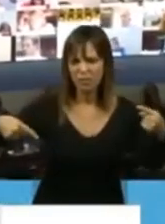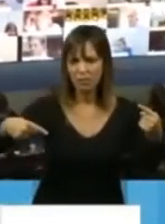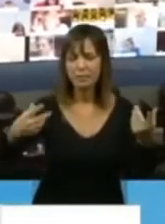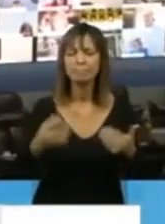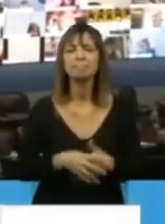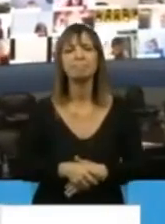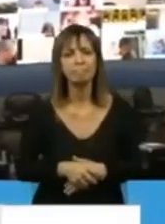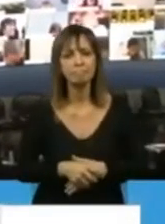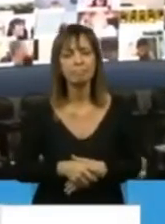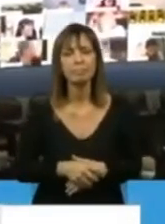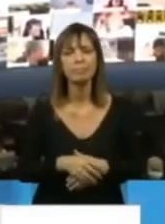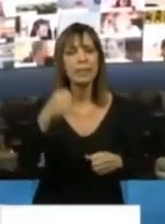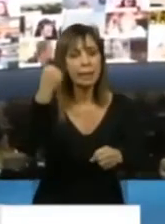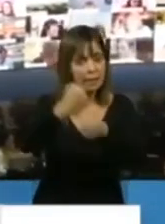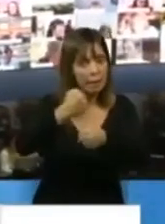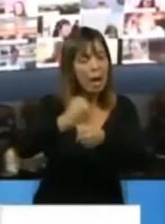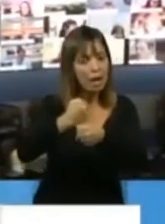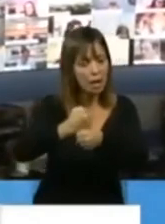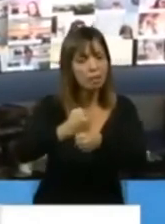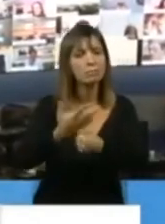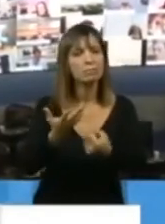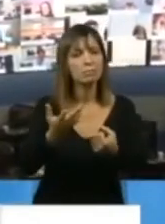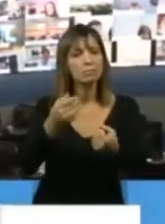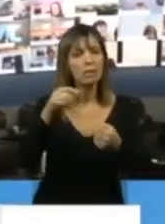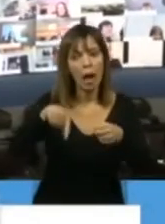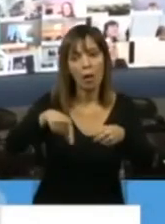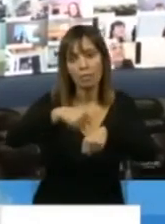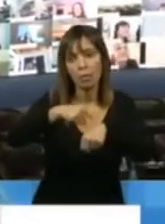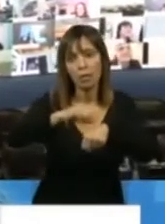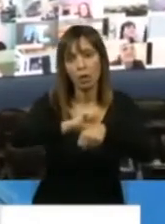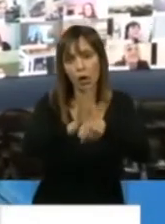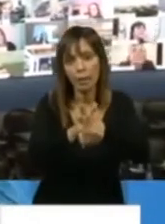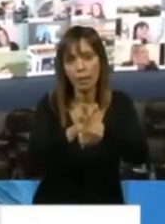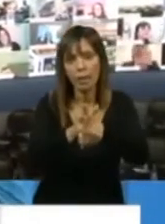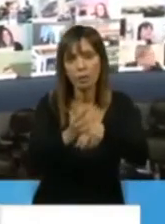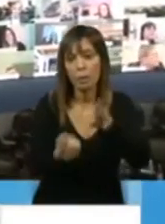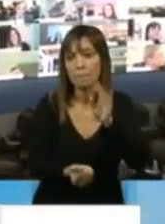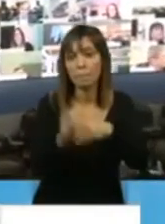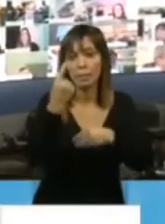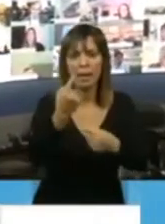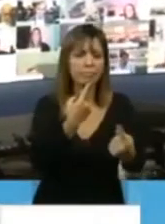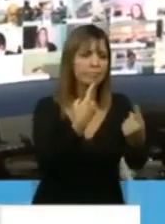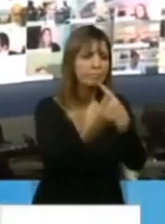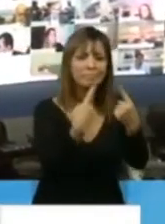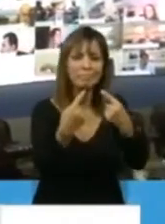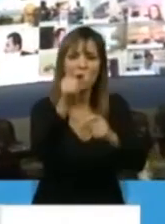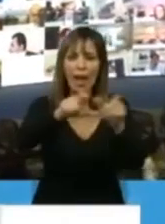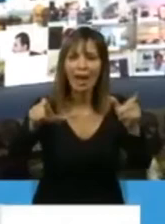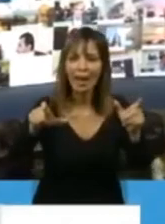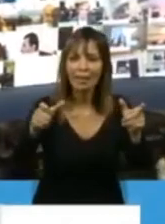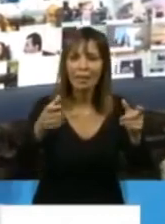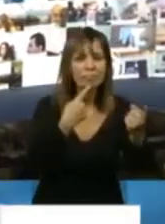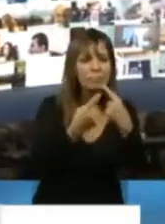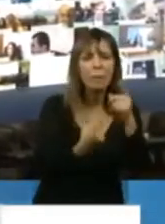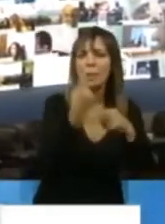de la Argentina que está trabajando en esta pandemia y siendo el primer mostrador de los vecinos. El municipalismo de la